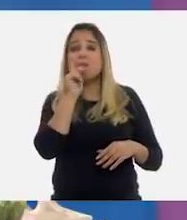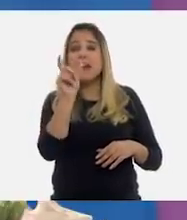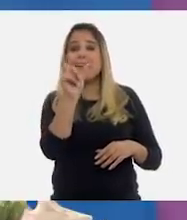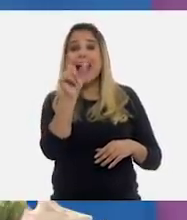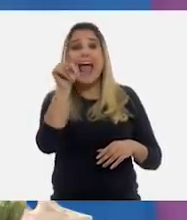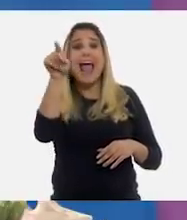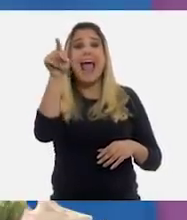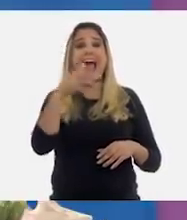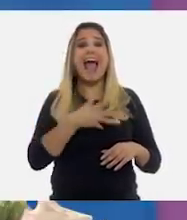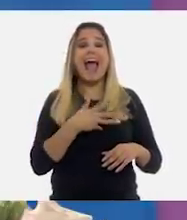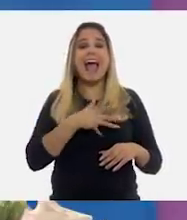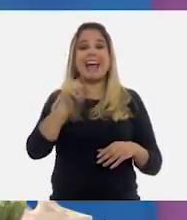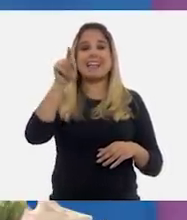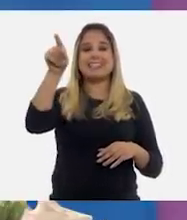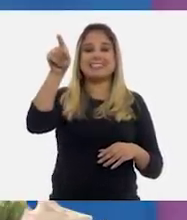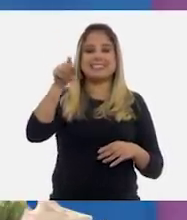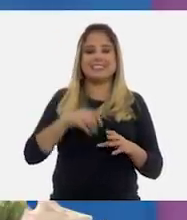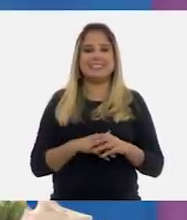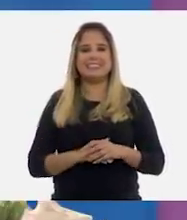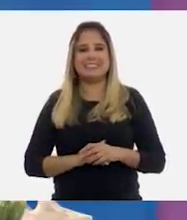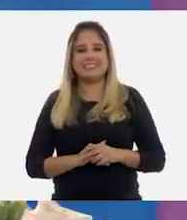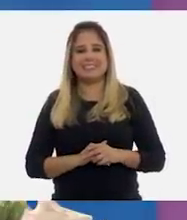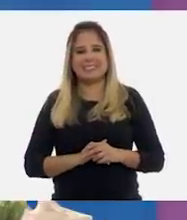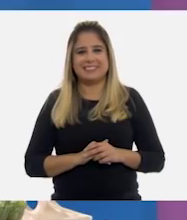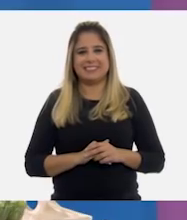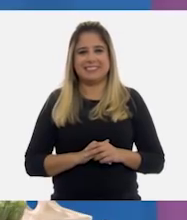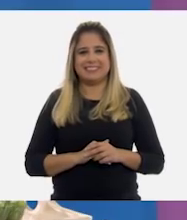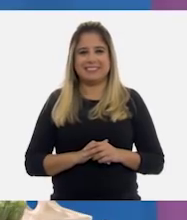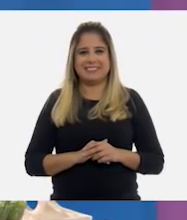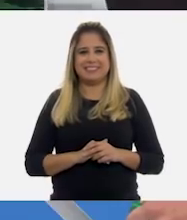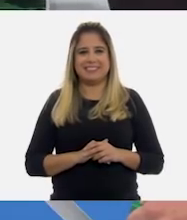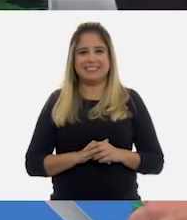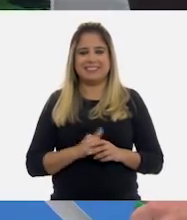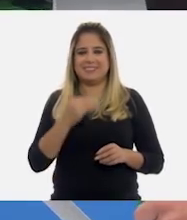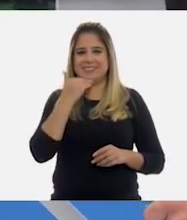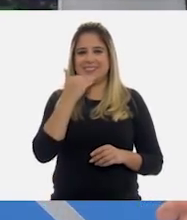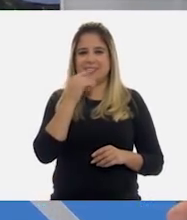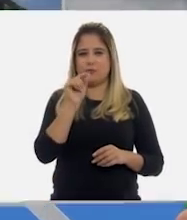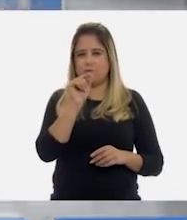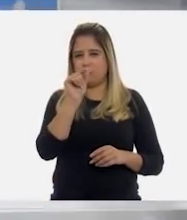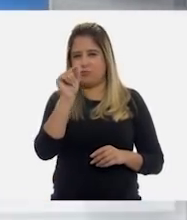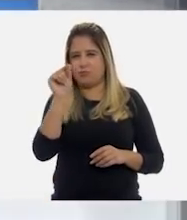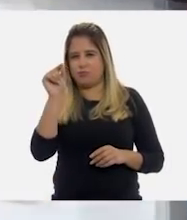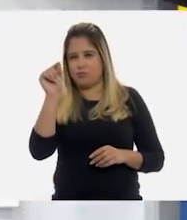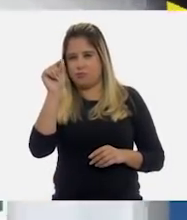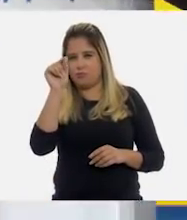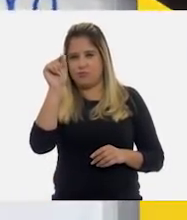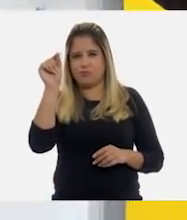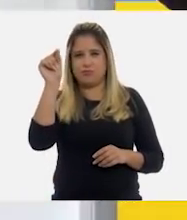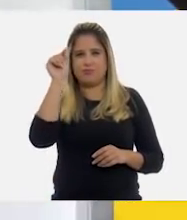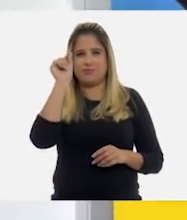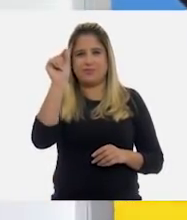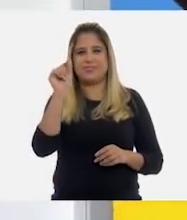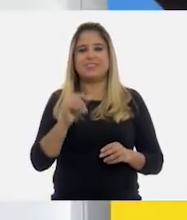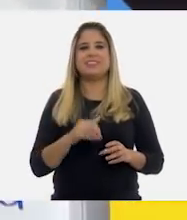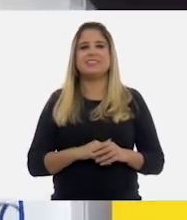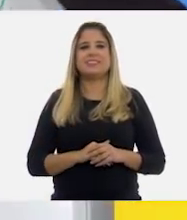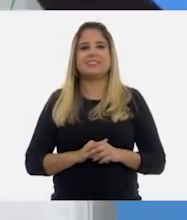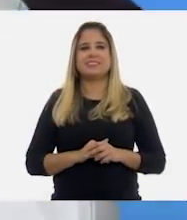...acá arriba. Hasta arriba. Muy bien, muy bien, muy bien. Entonces, vamos, depresión. Uy.